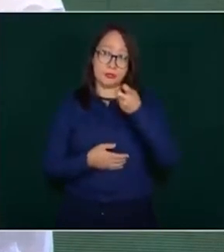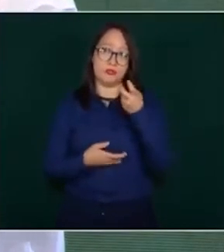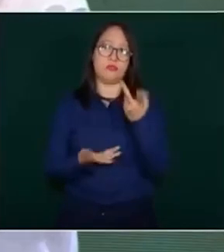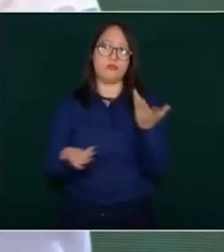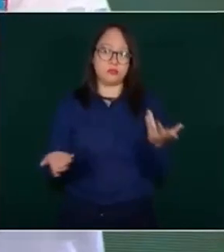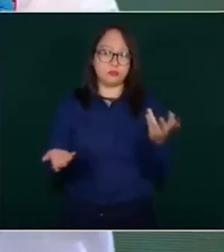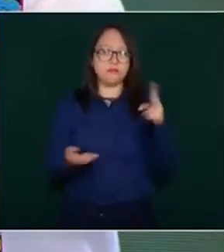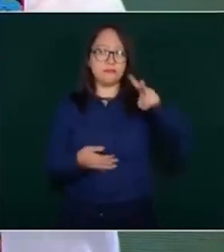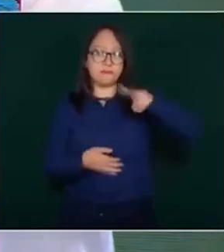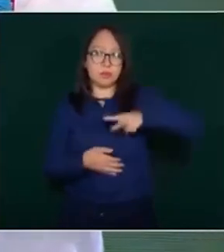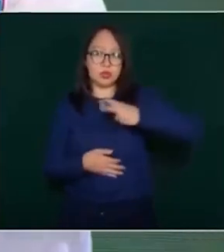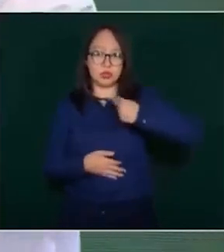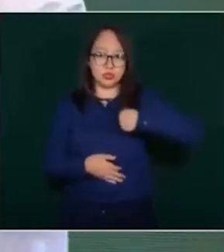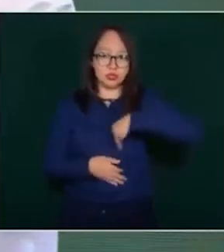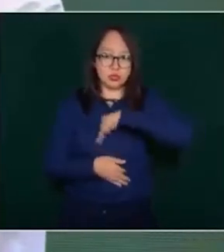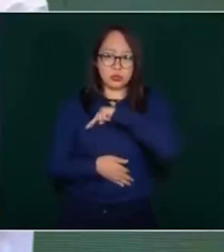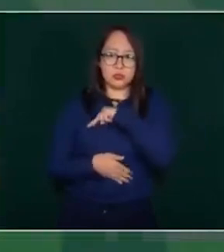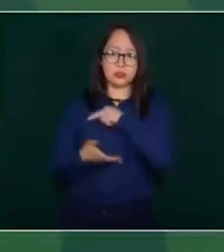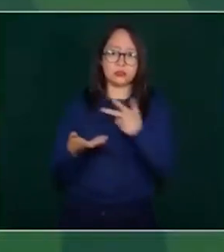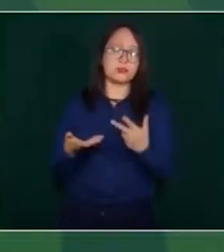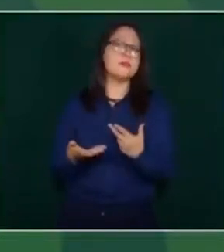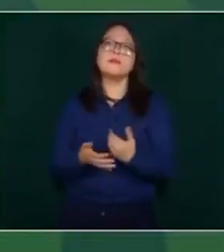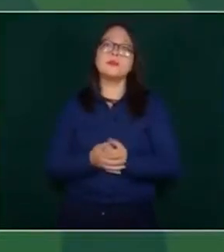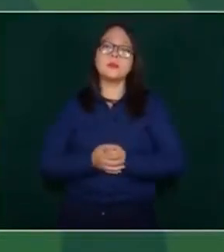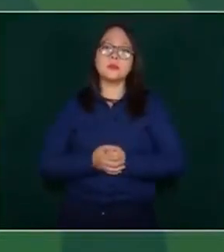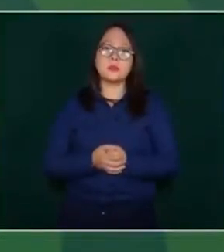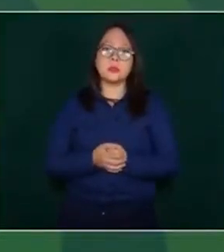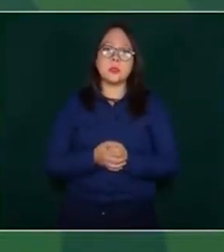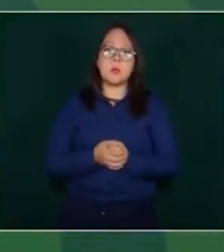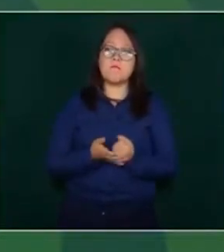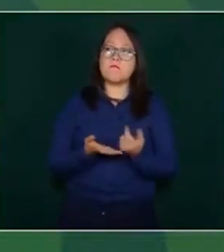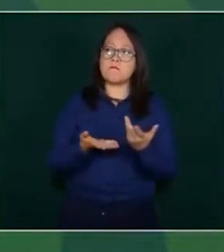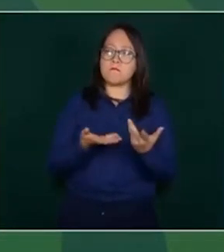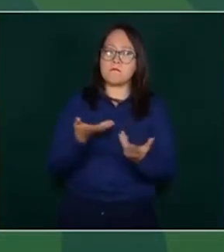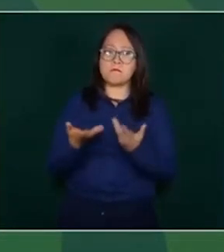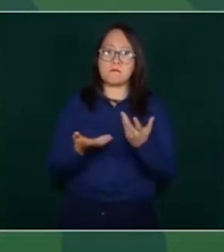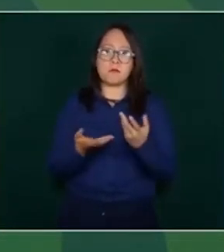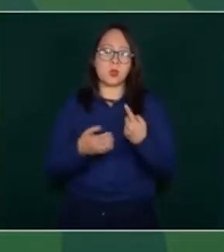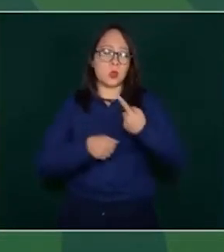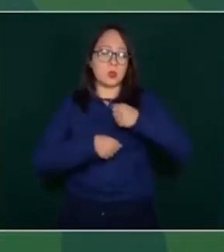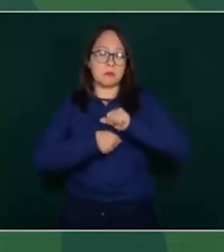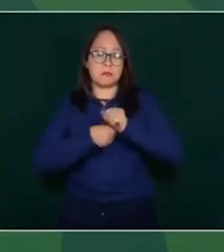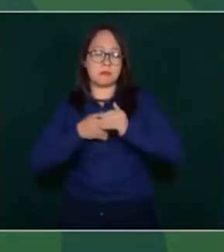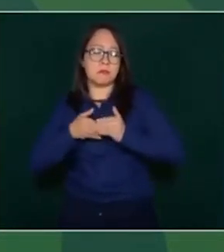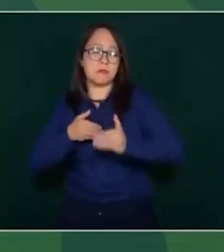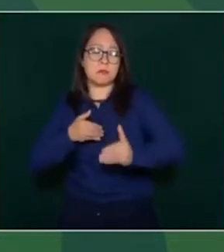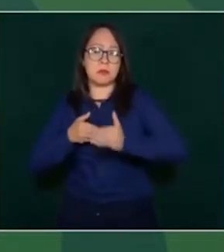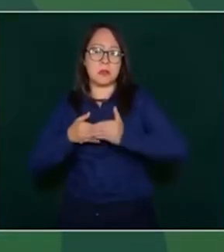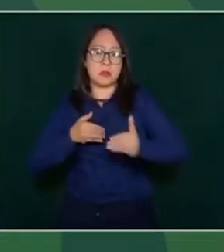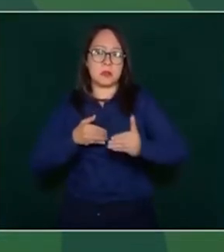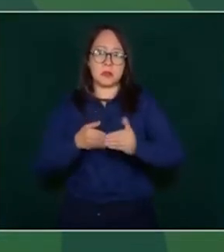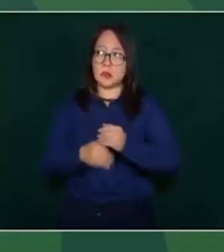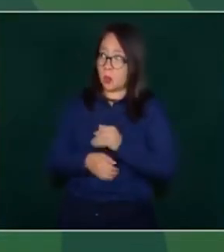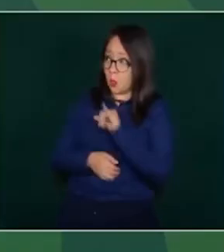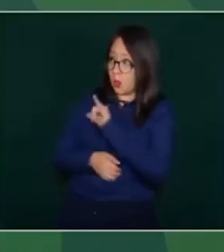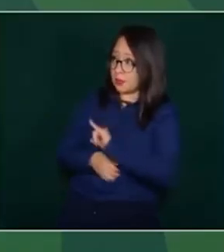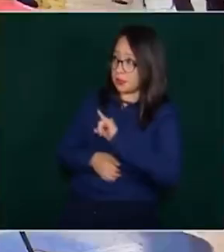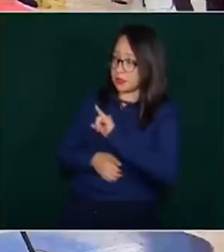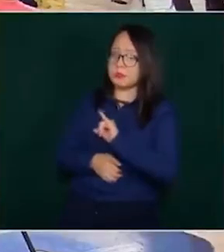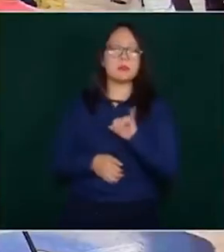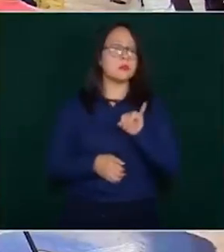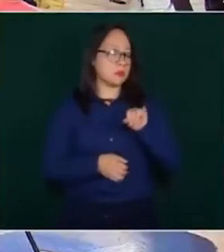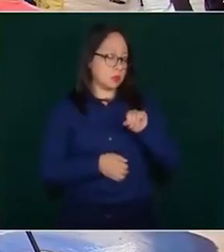acomodar en la semana. ¿Los jueves? ¿Los jueves?